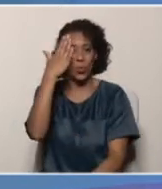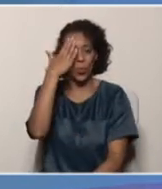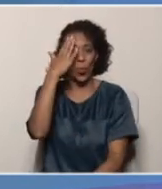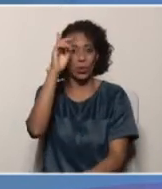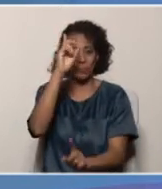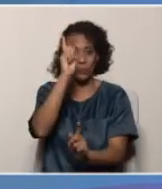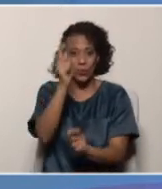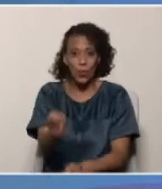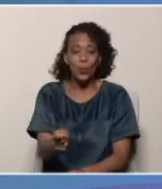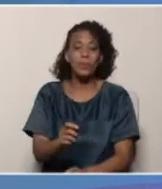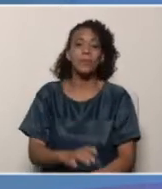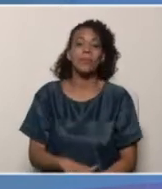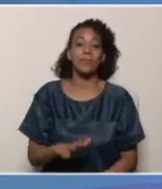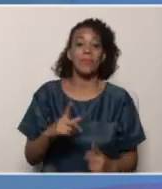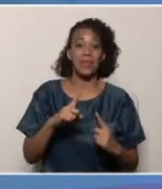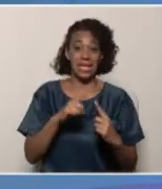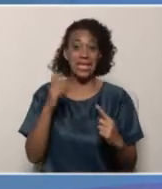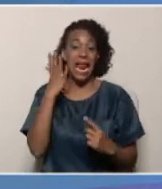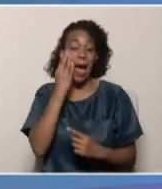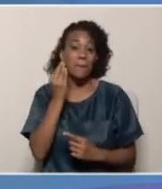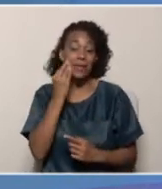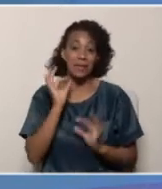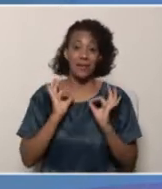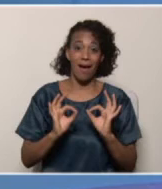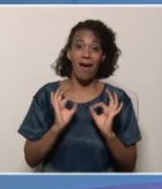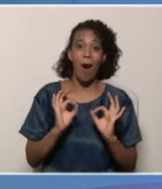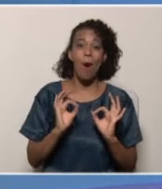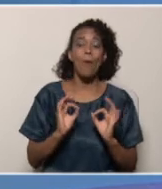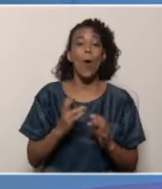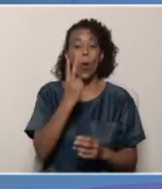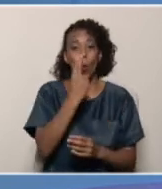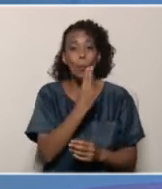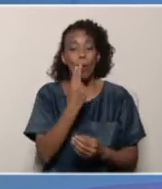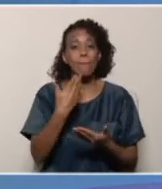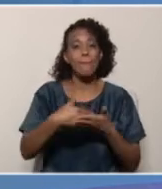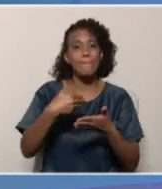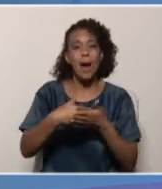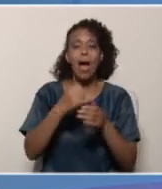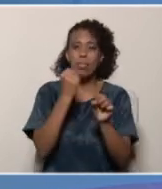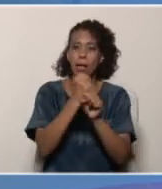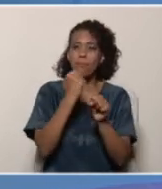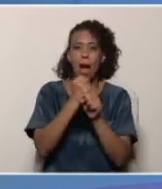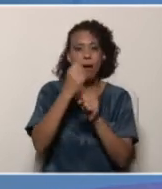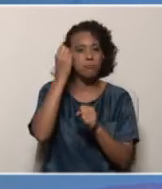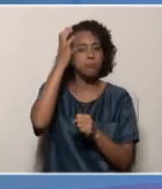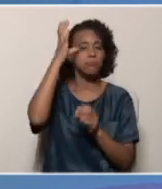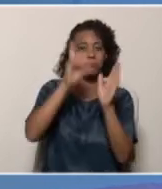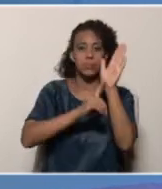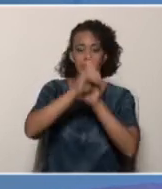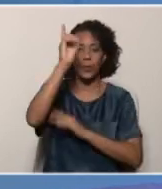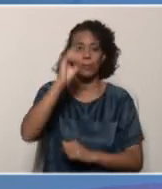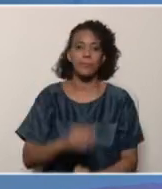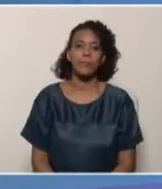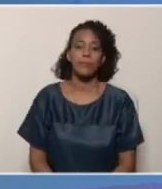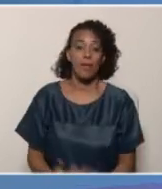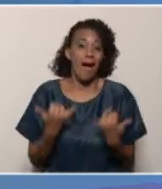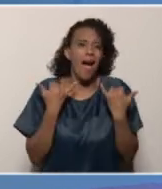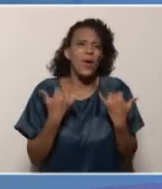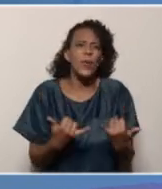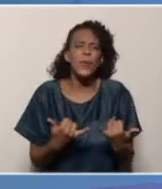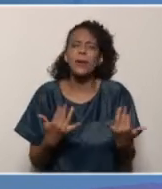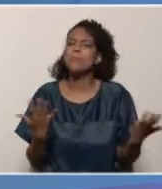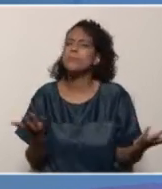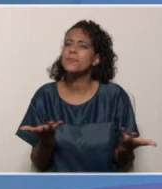laboral a partir de las especialidades ocupacionales en las cuales se ha desarrollado. Ahora bien,